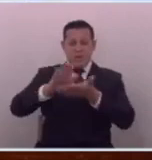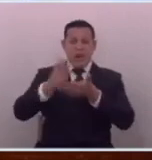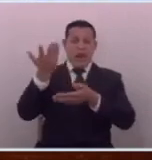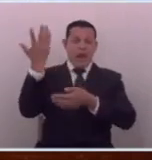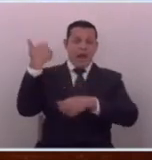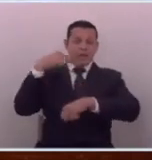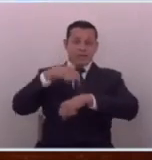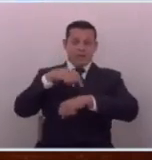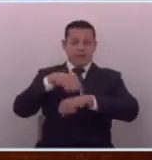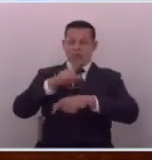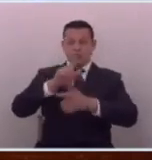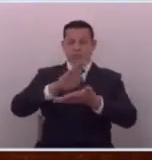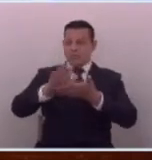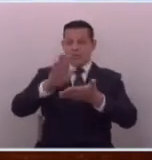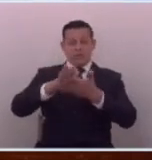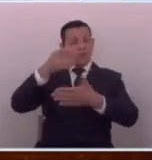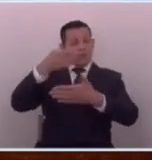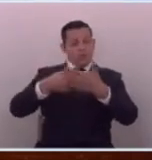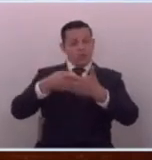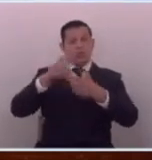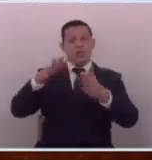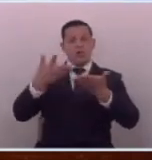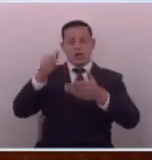porque en esta asamblea legislativa